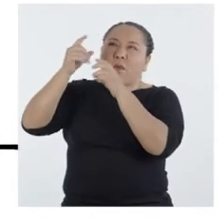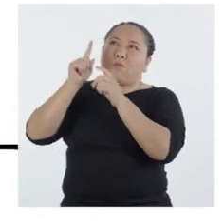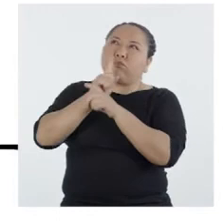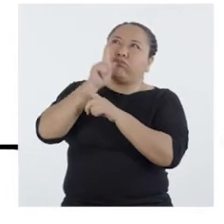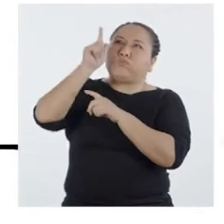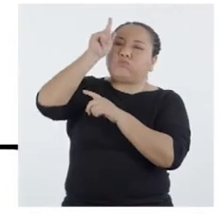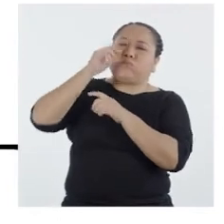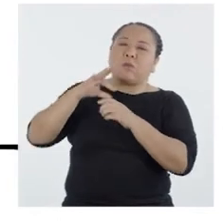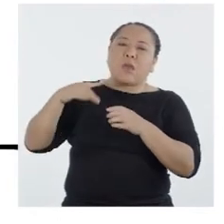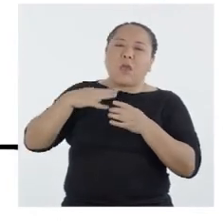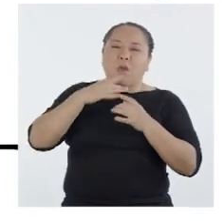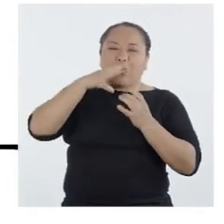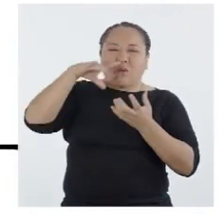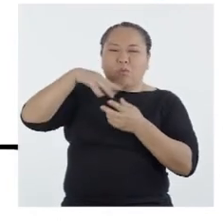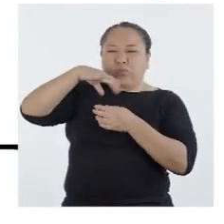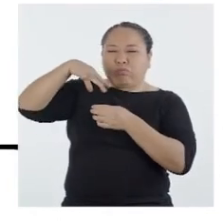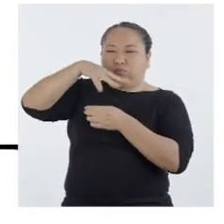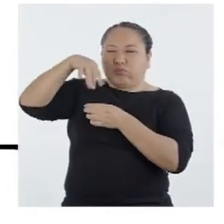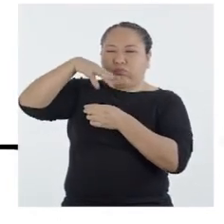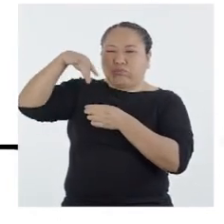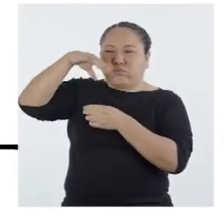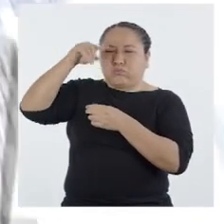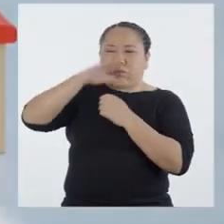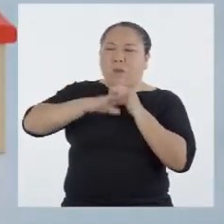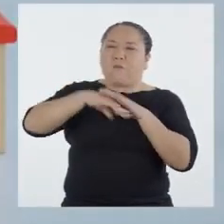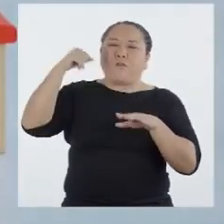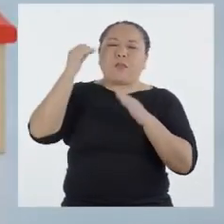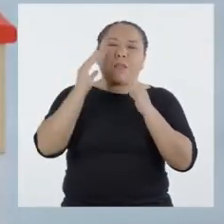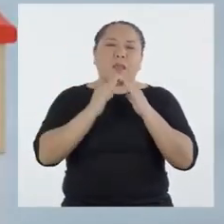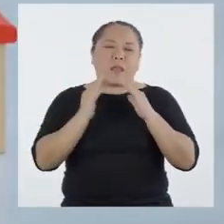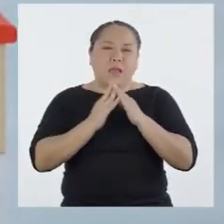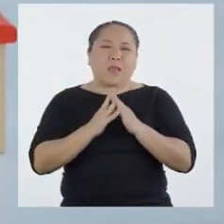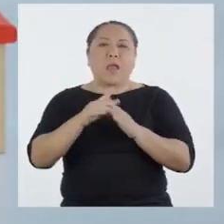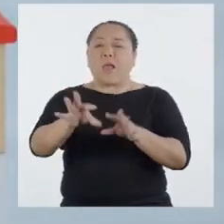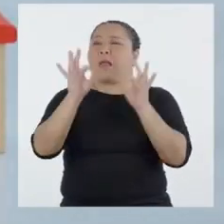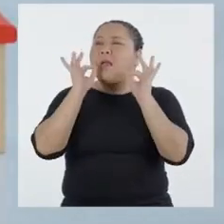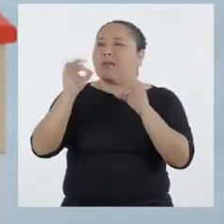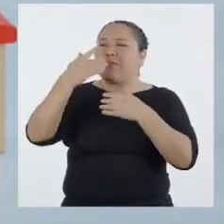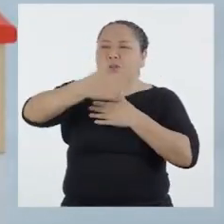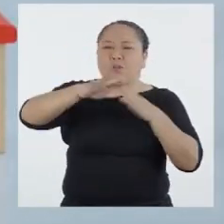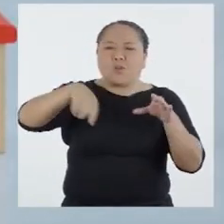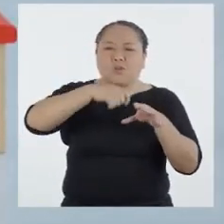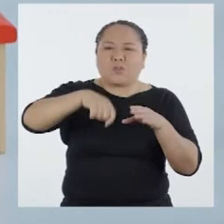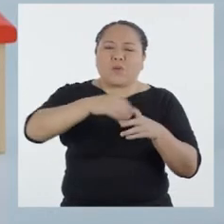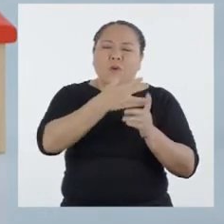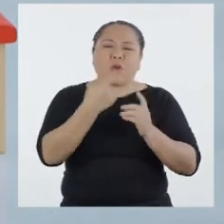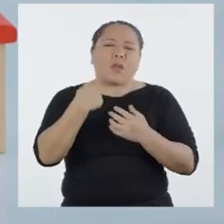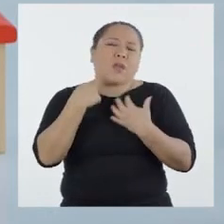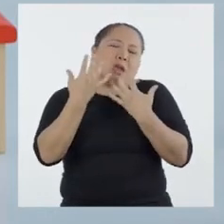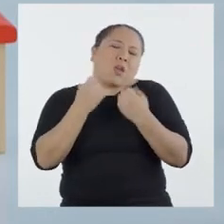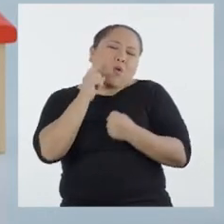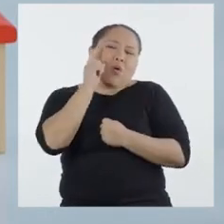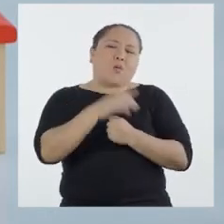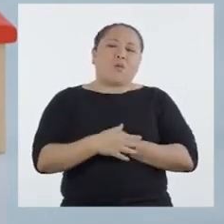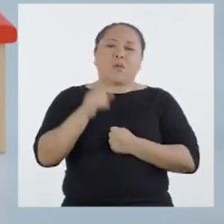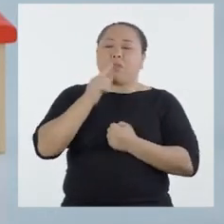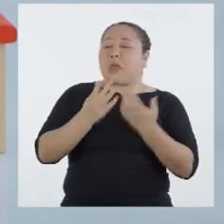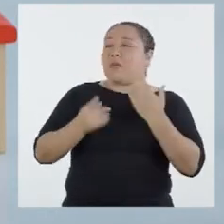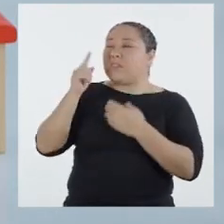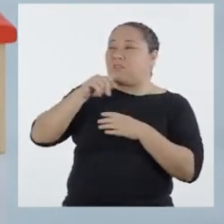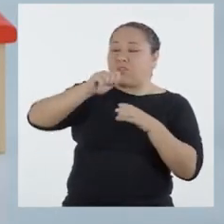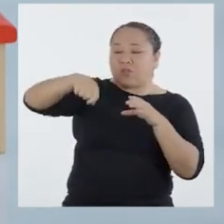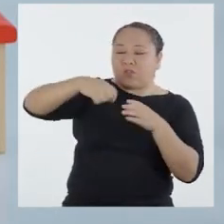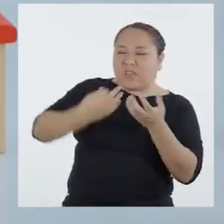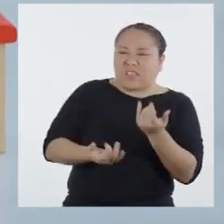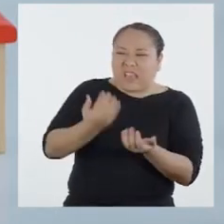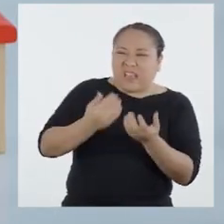ventilador saca el humo fuera de la casa. ¡Qué éxito la cocina mejorada! ¡Quiero una! Quizás con ella no se